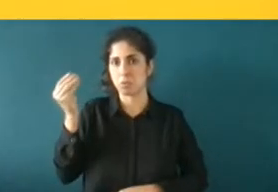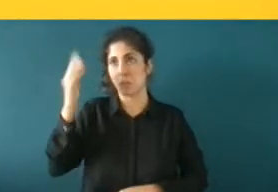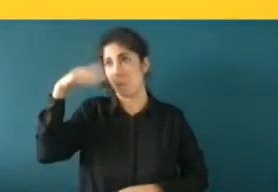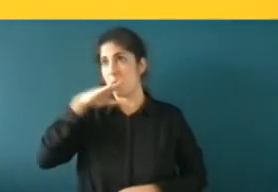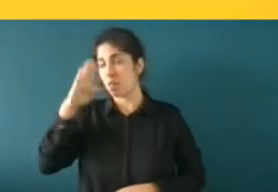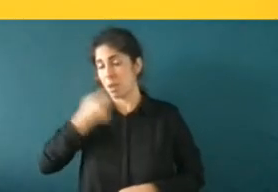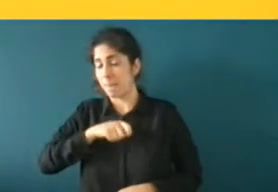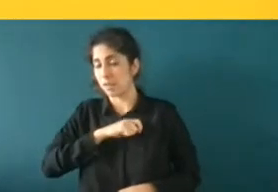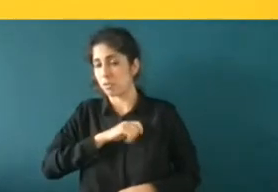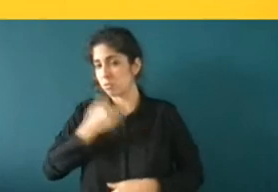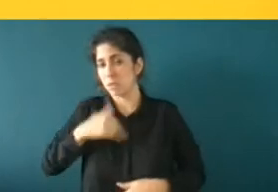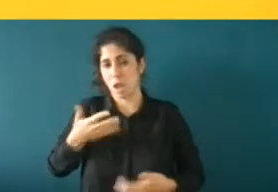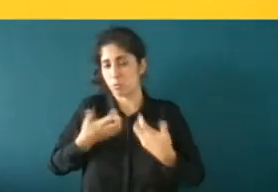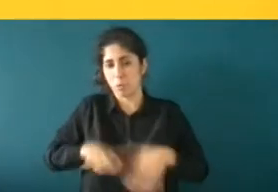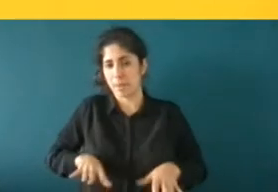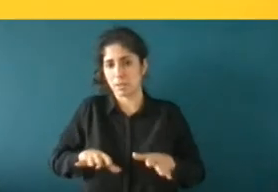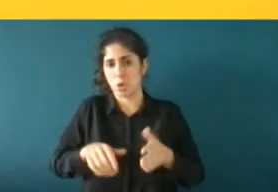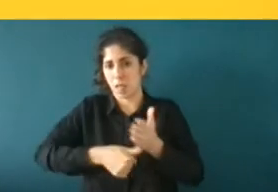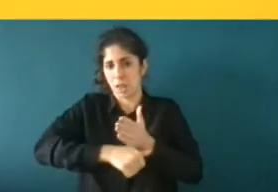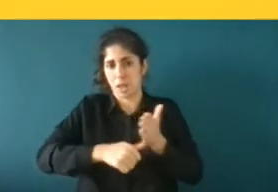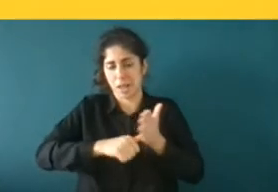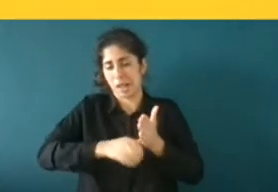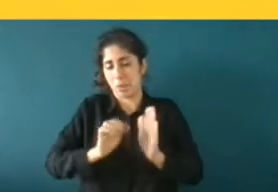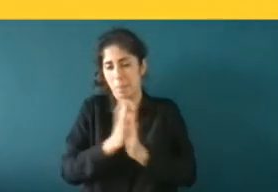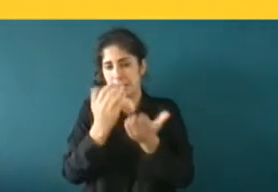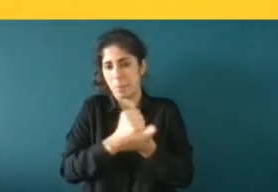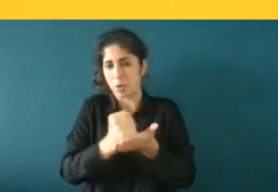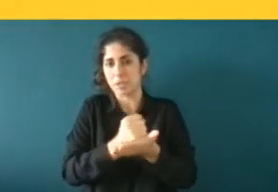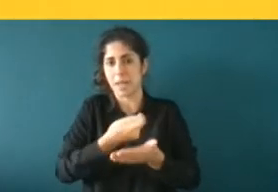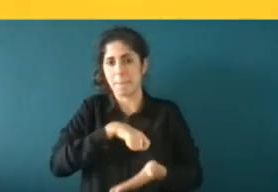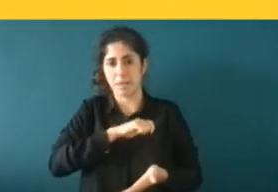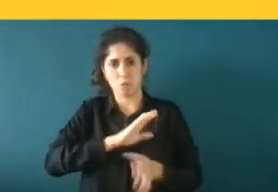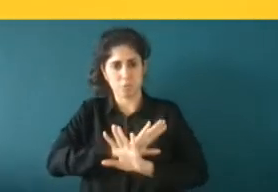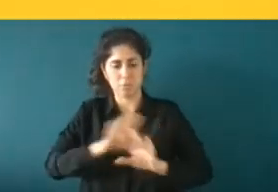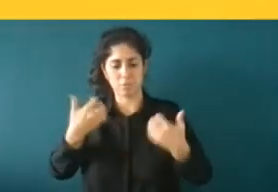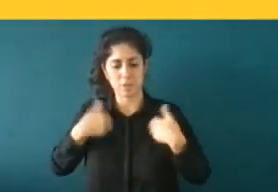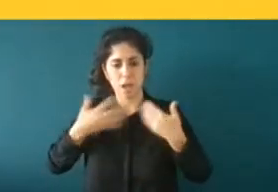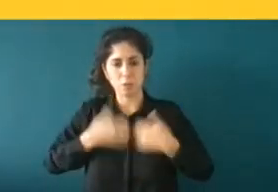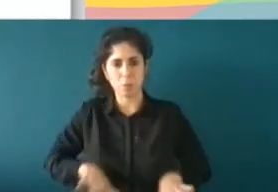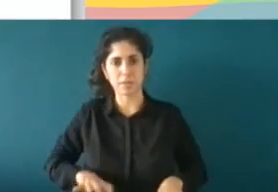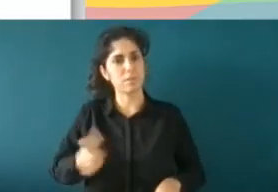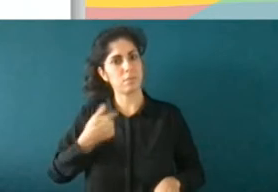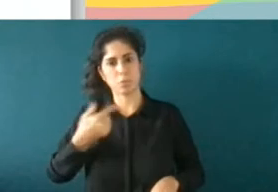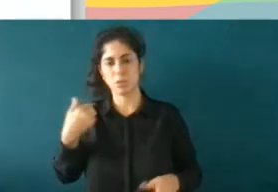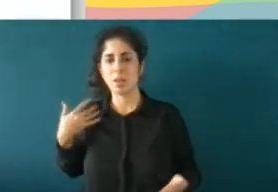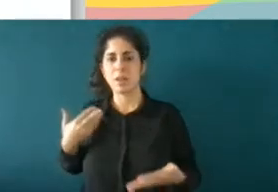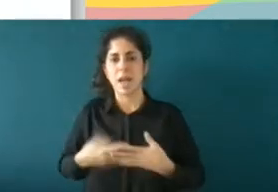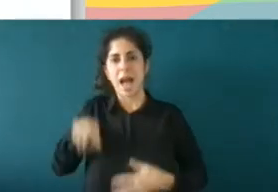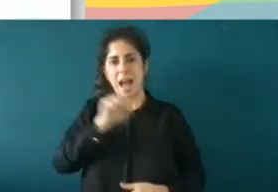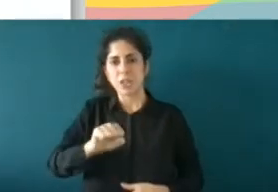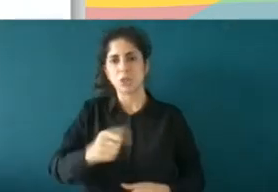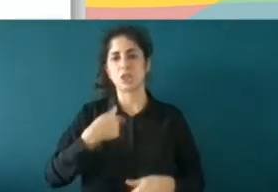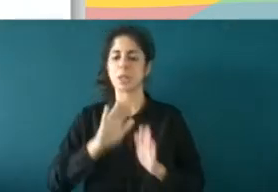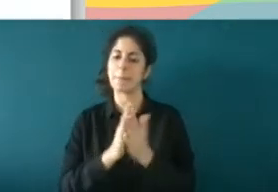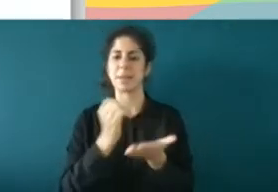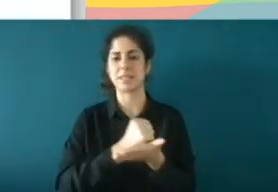desde el día que nacen le dan su pasaporte español bueno yo tuve que estar con el pasaporte marroquí durante un par de años 14